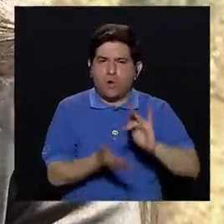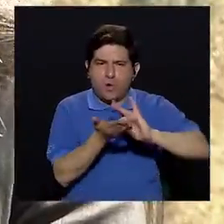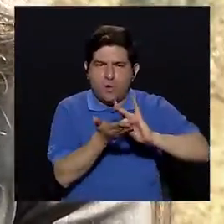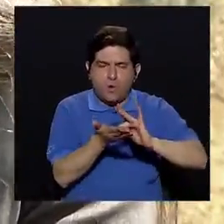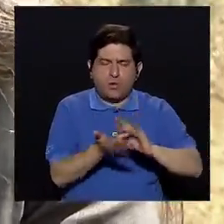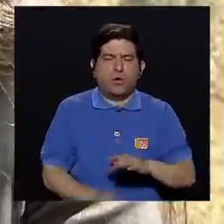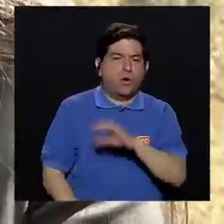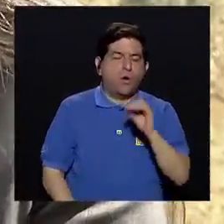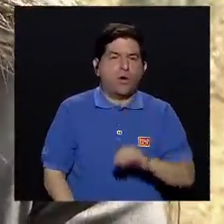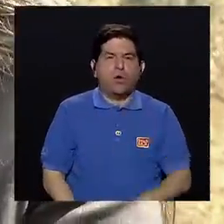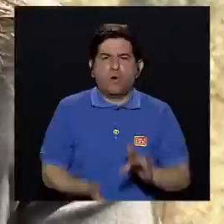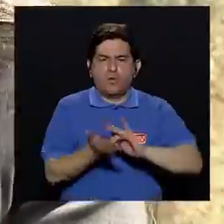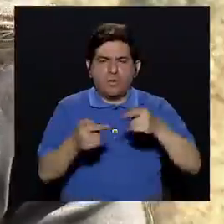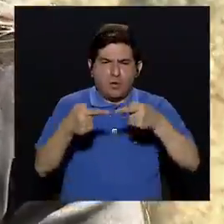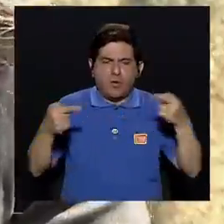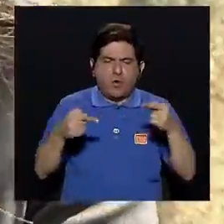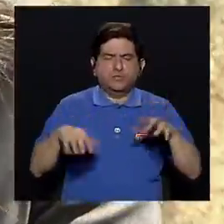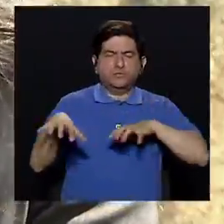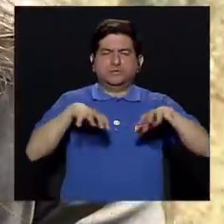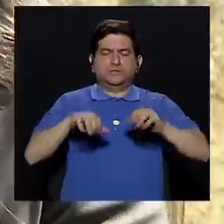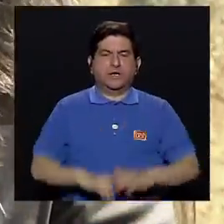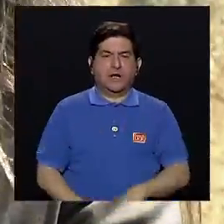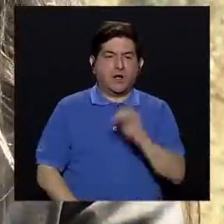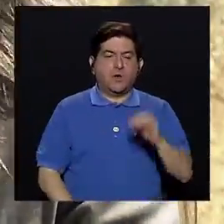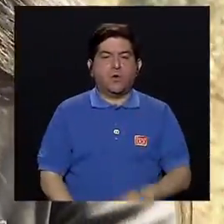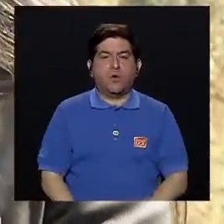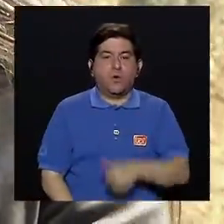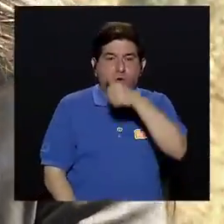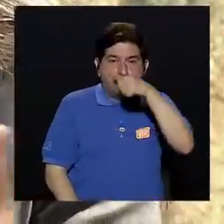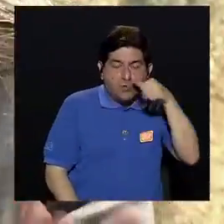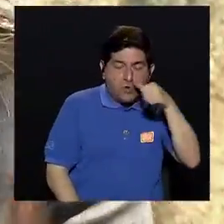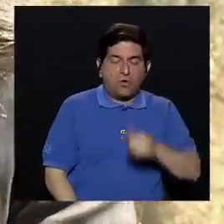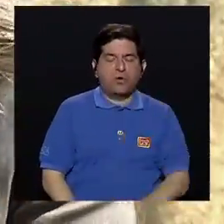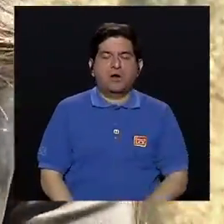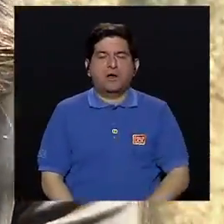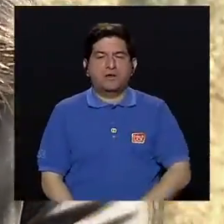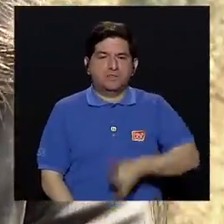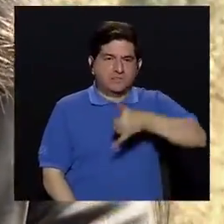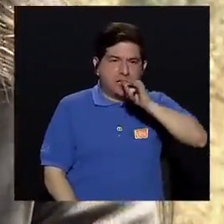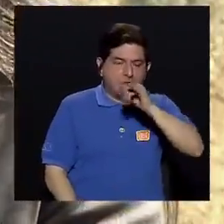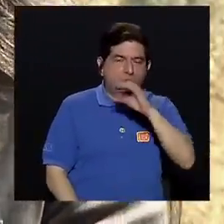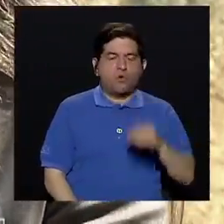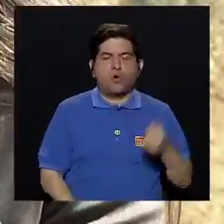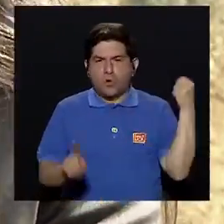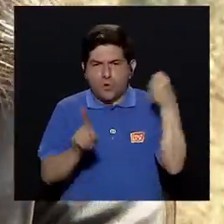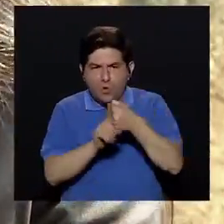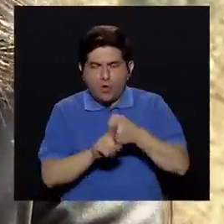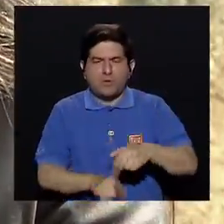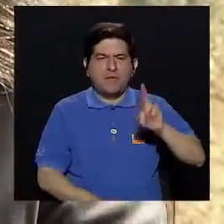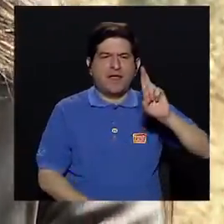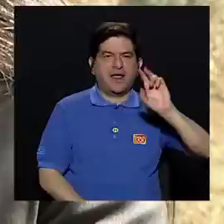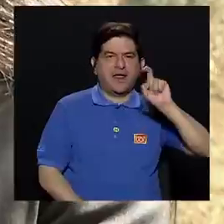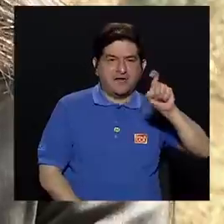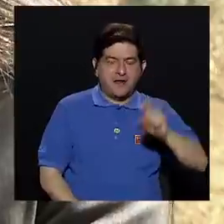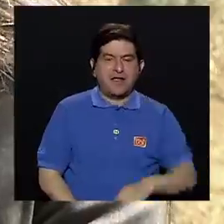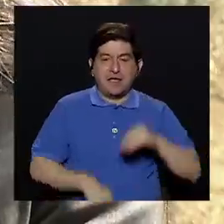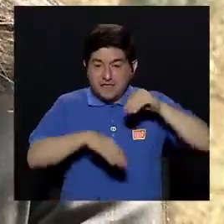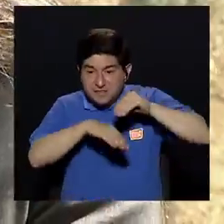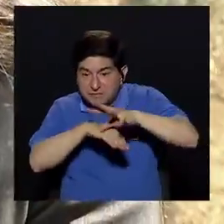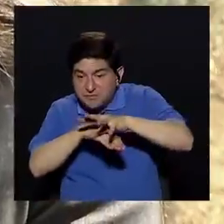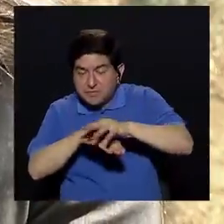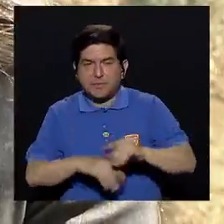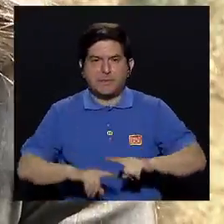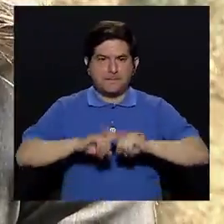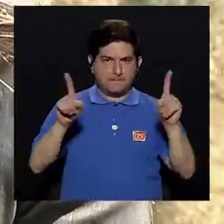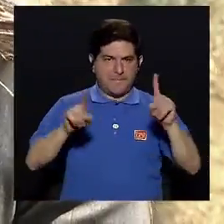anticonvulsionantes, puede ser por drogas, alcohol, algún accidente o trauma que haya tenido, radiación, entre otros.